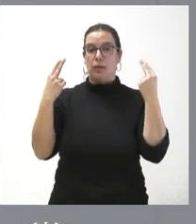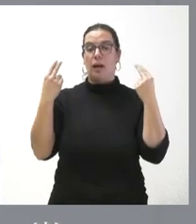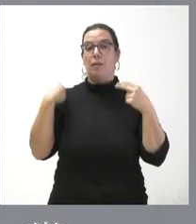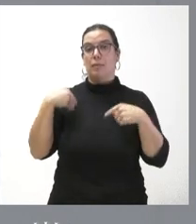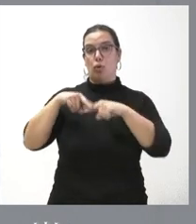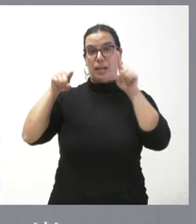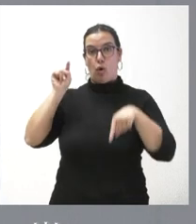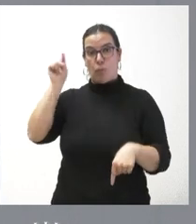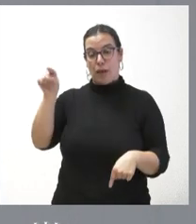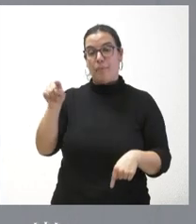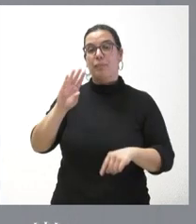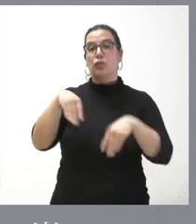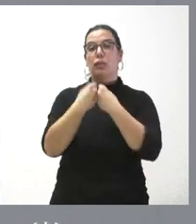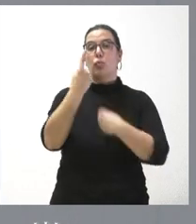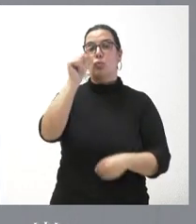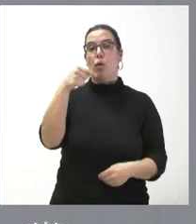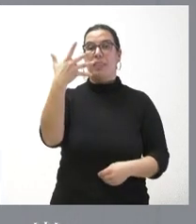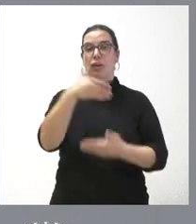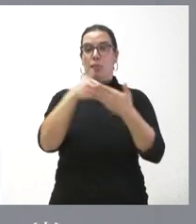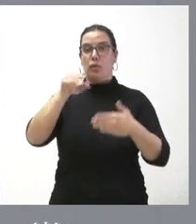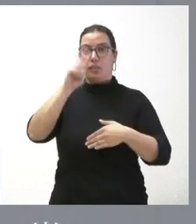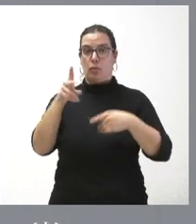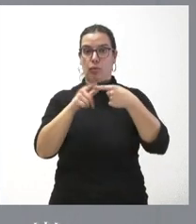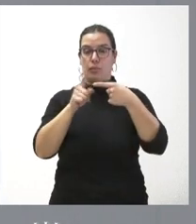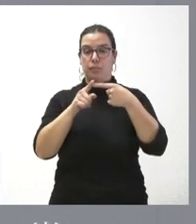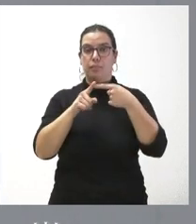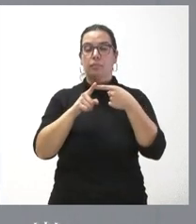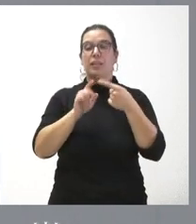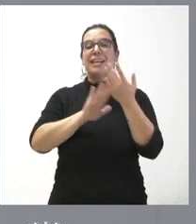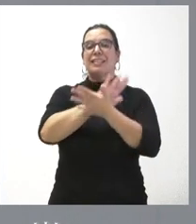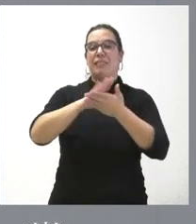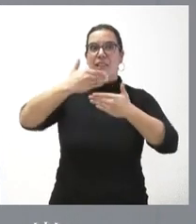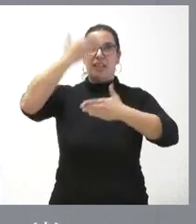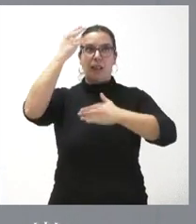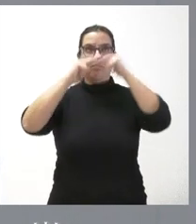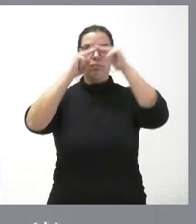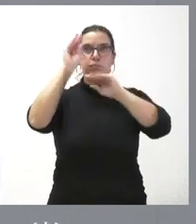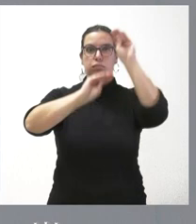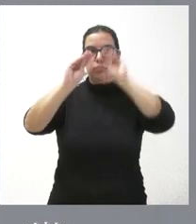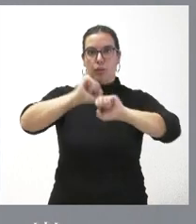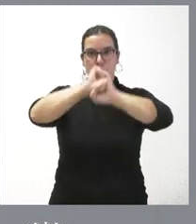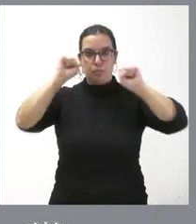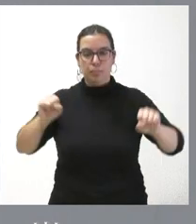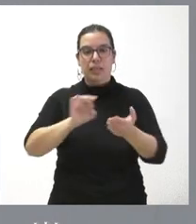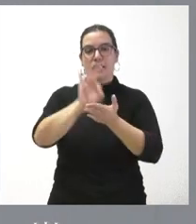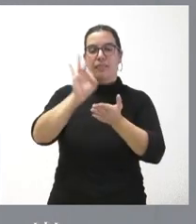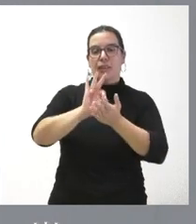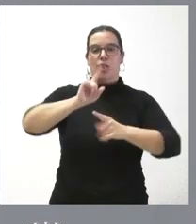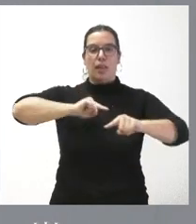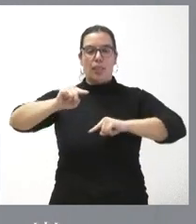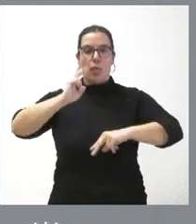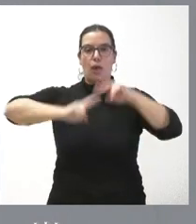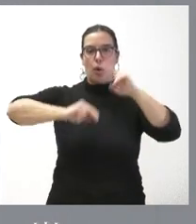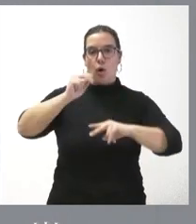Segovia, por un importe de 1,5 millones de euros. Hablamos de consolidar fachadas, servicios de dirección de obra, redacción de